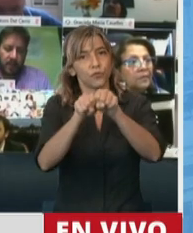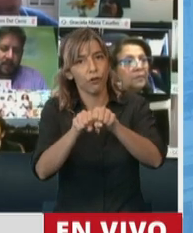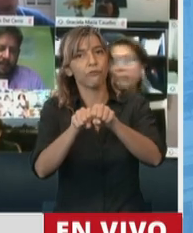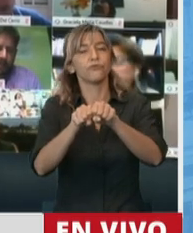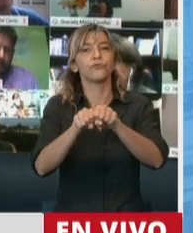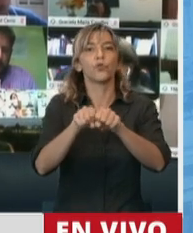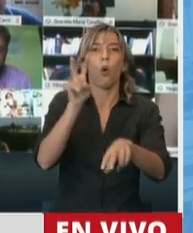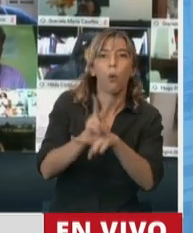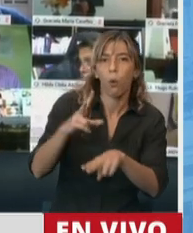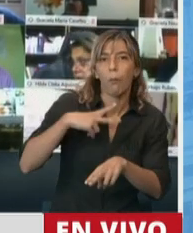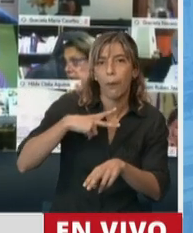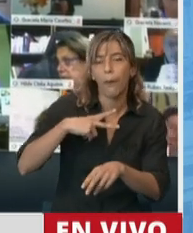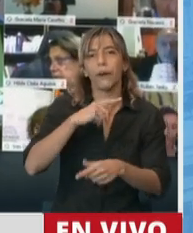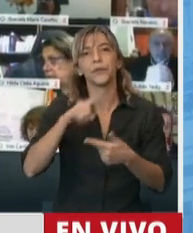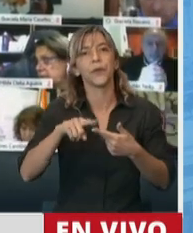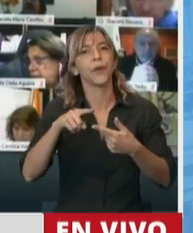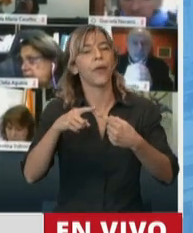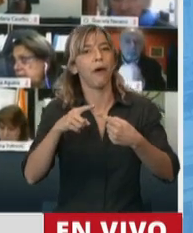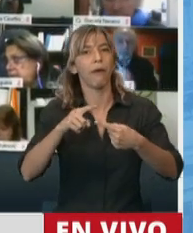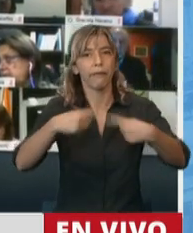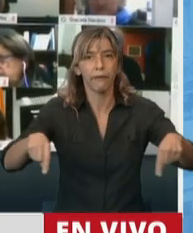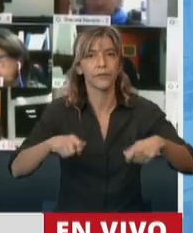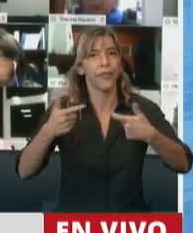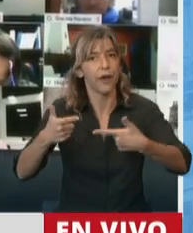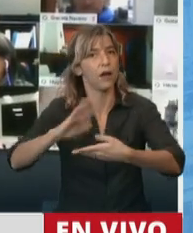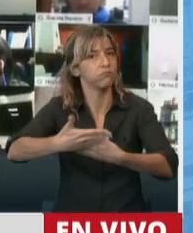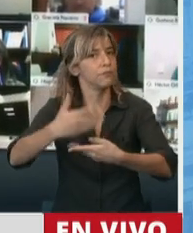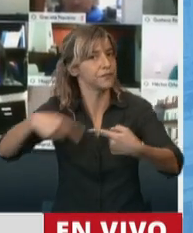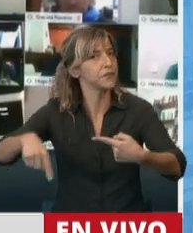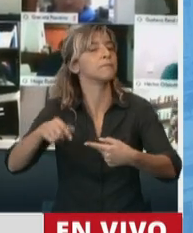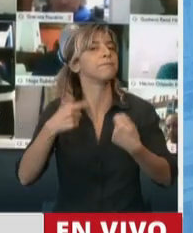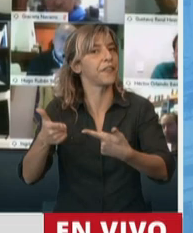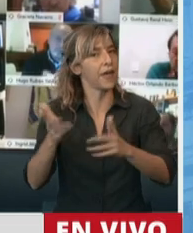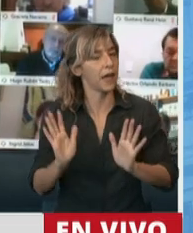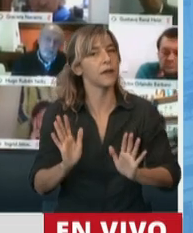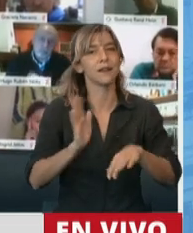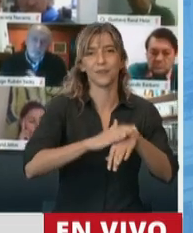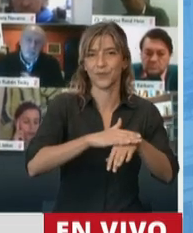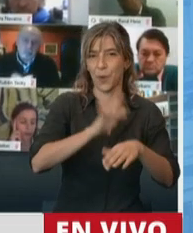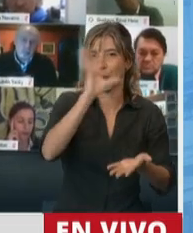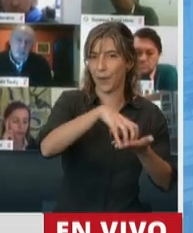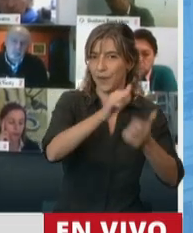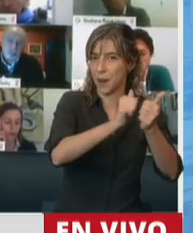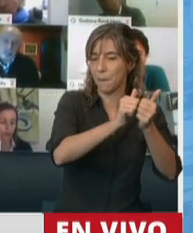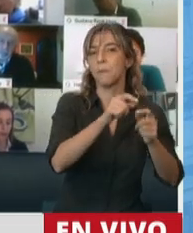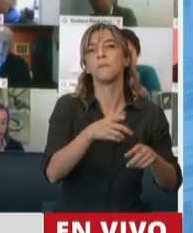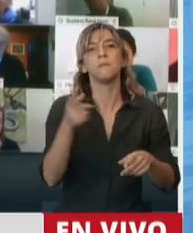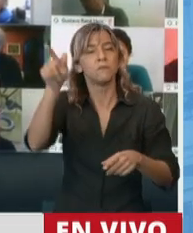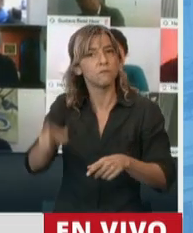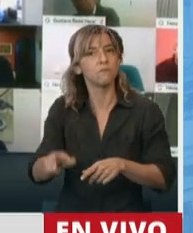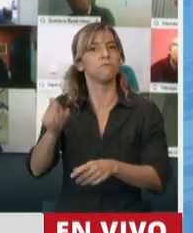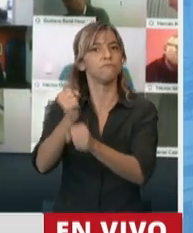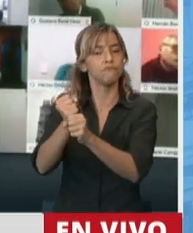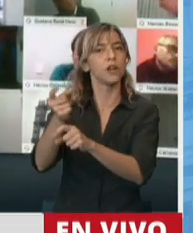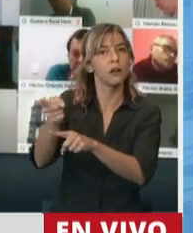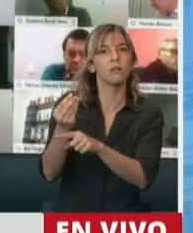intimidad, de la provisión del equipamiento por parte del empleador. Y cuando lo pone el trabajador, de un reconocimiento a